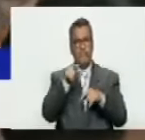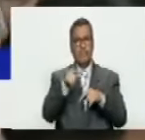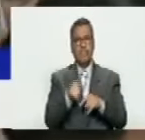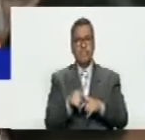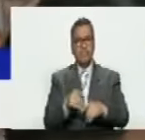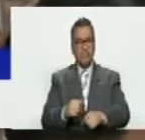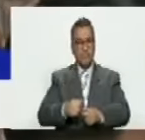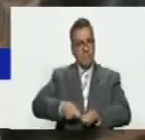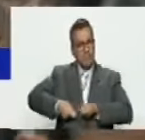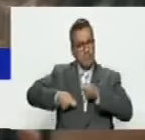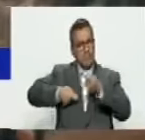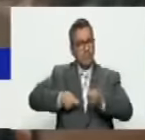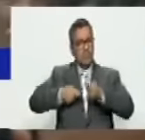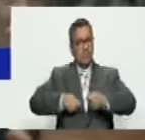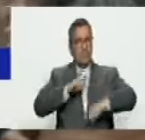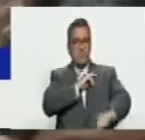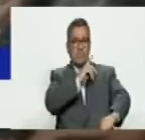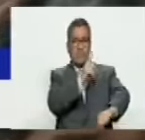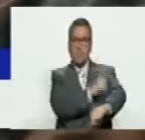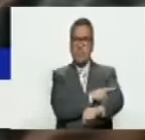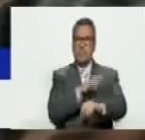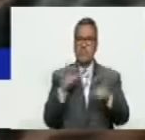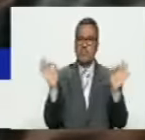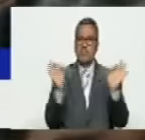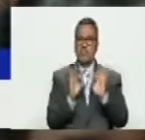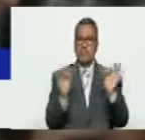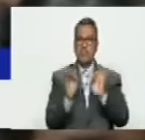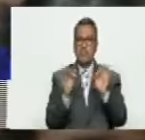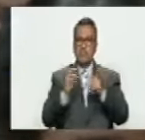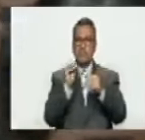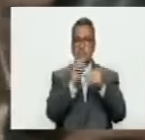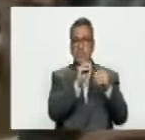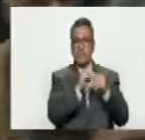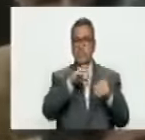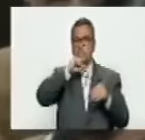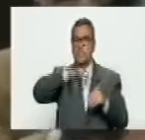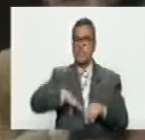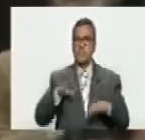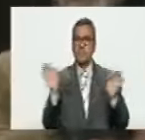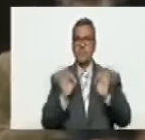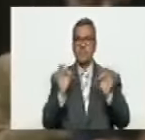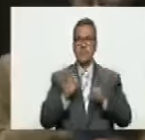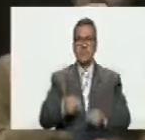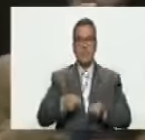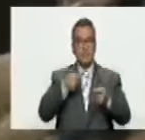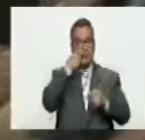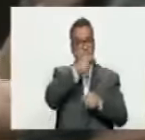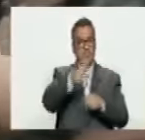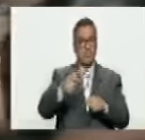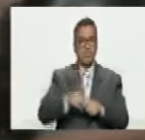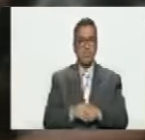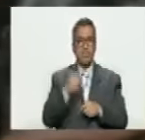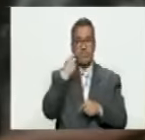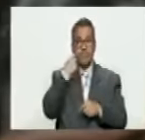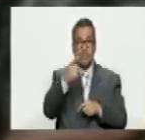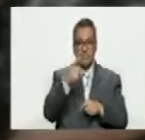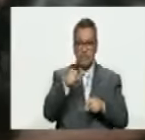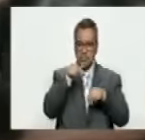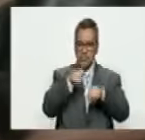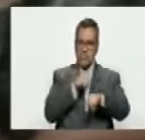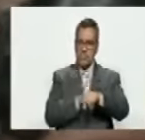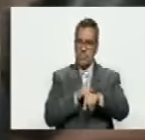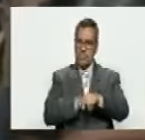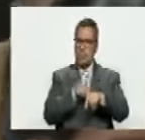agresión sin referencia histórica contra un pueblo. Vimos reciente